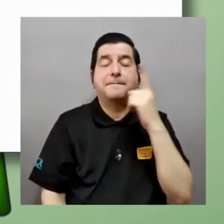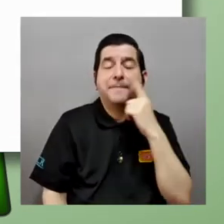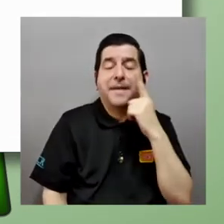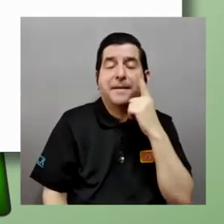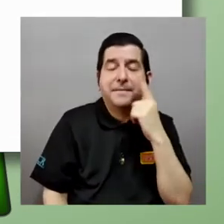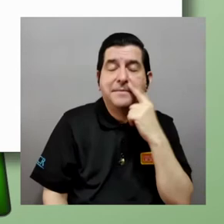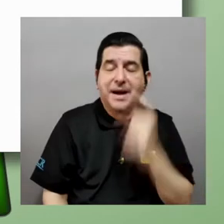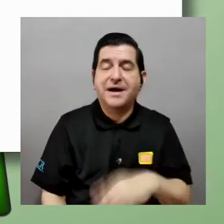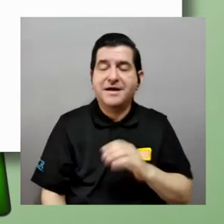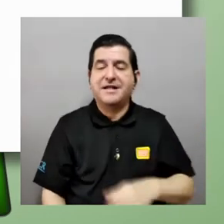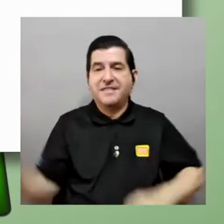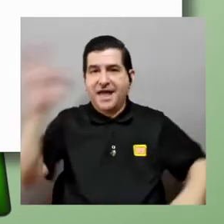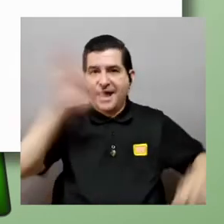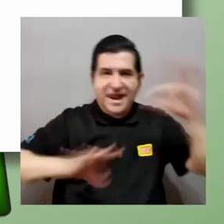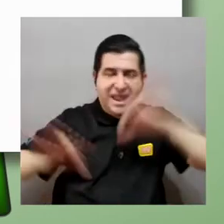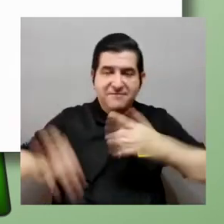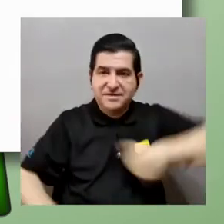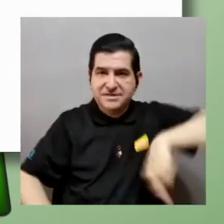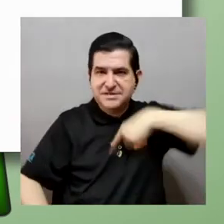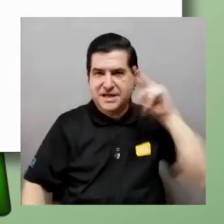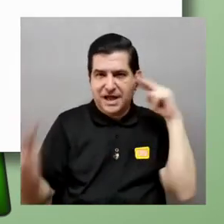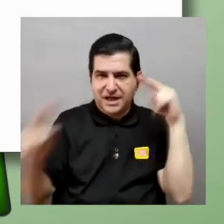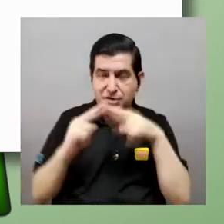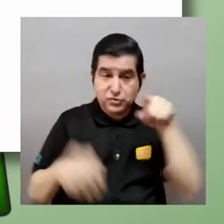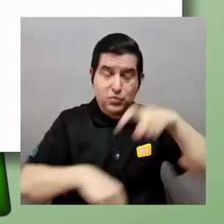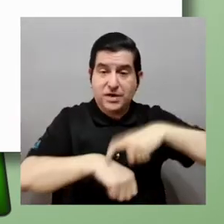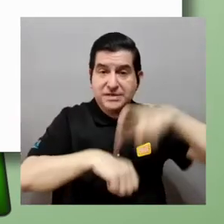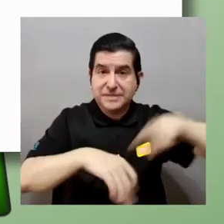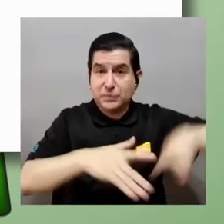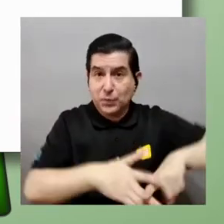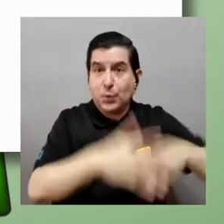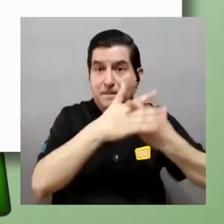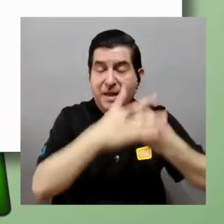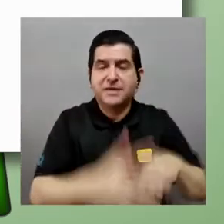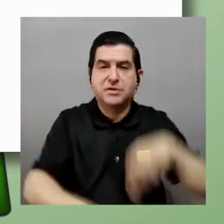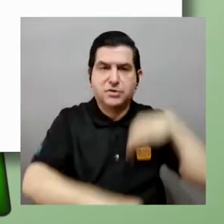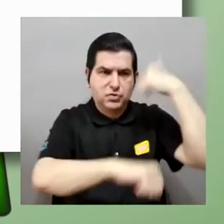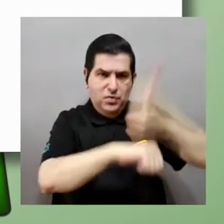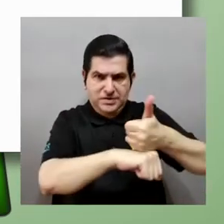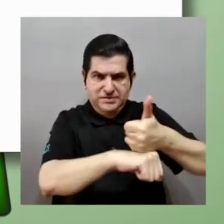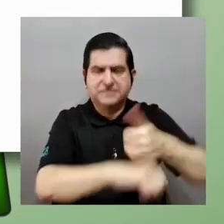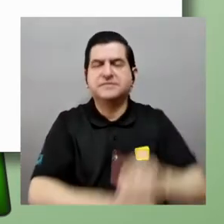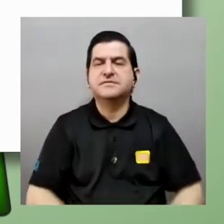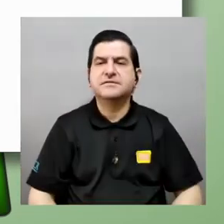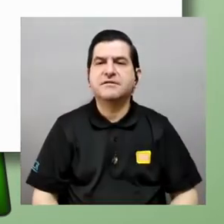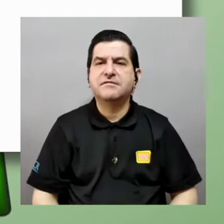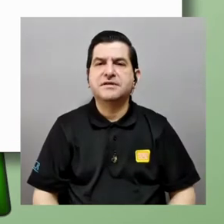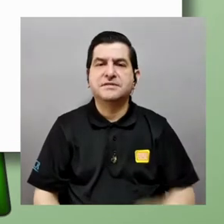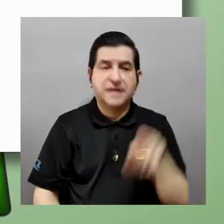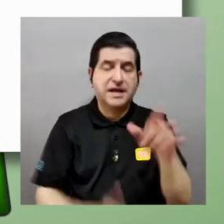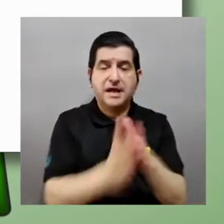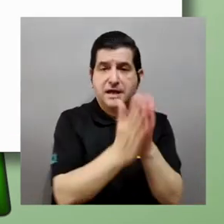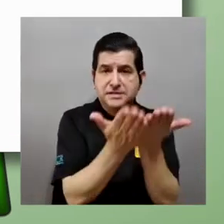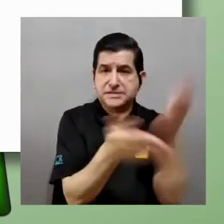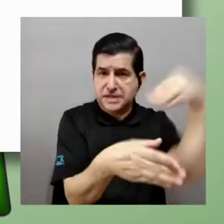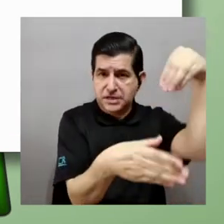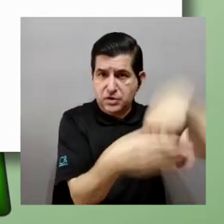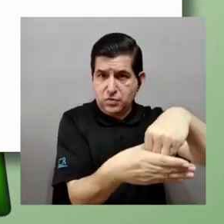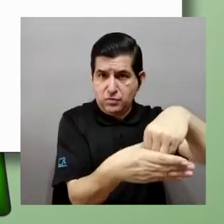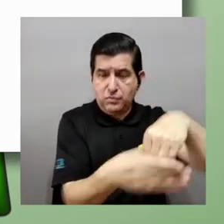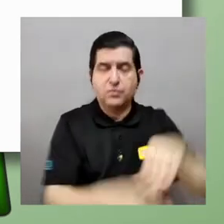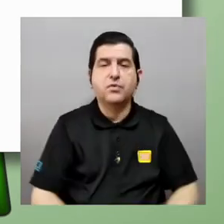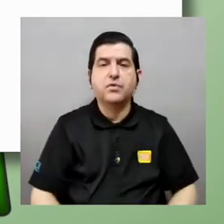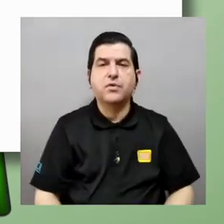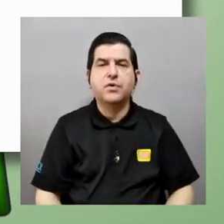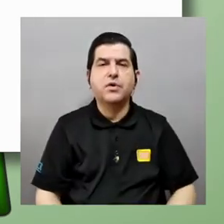llamar como el padre de la física la física como la conocemos inició en ese momento con la creación de lo que viene en este libro